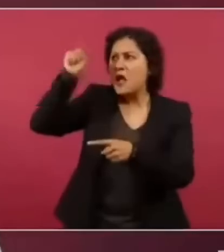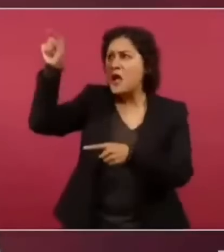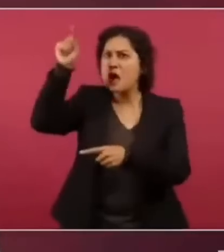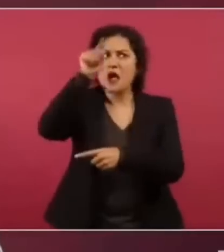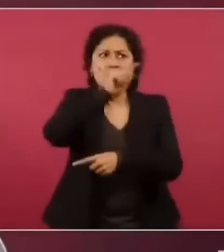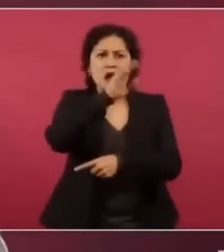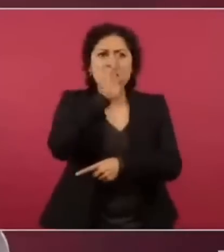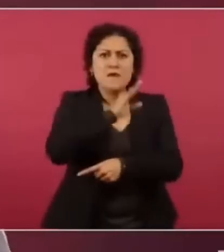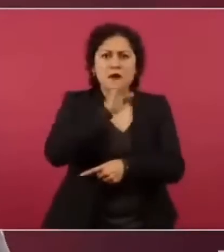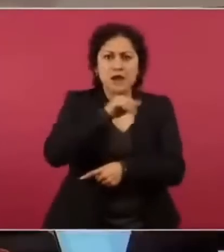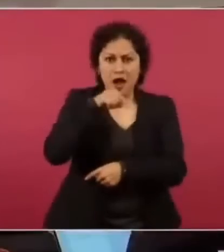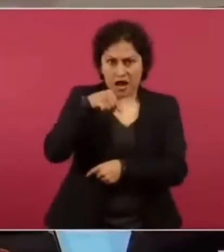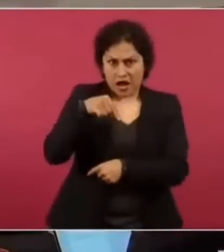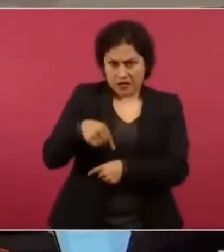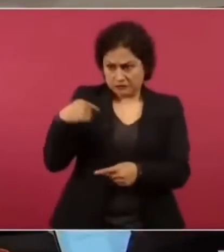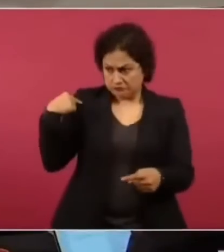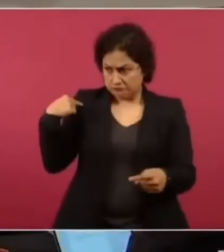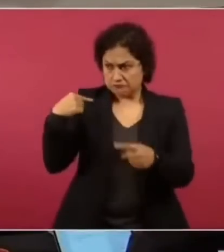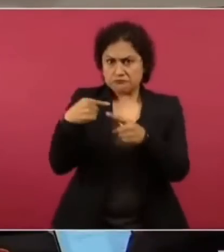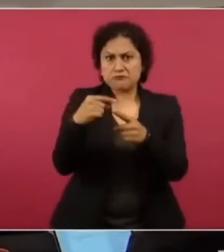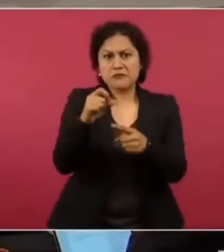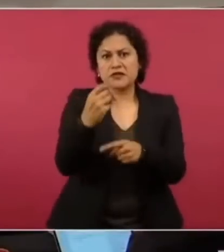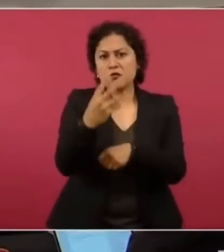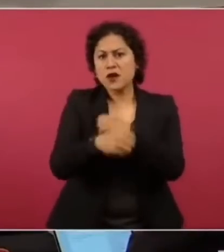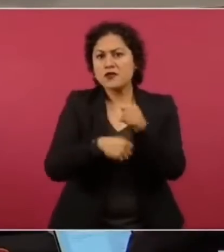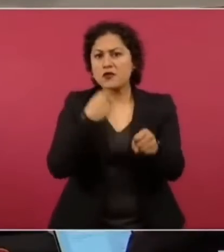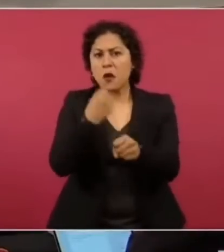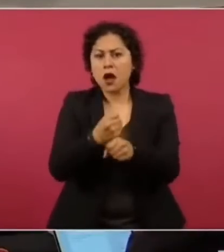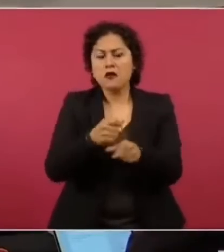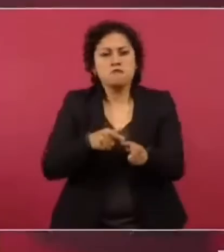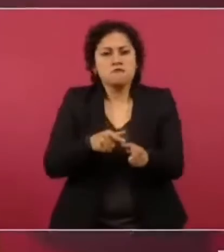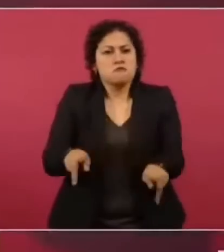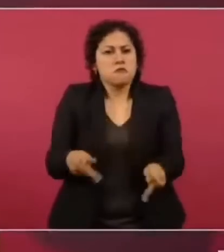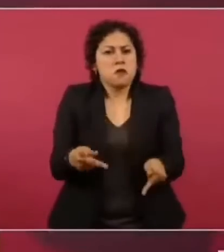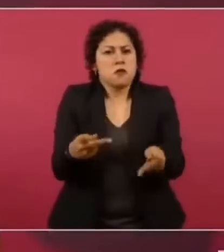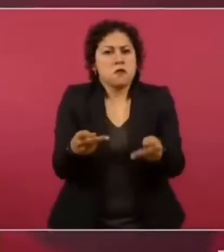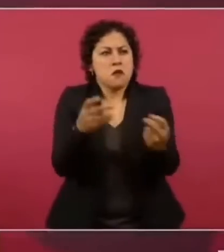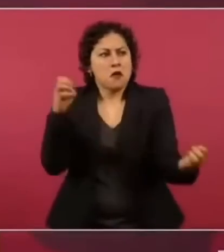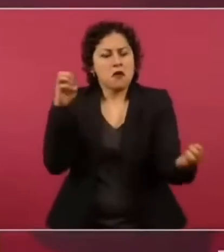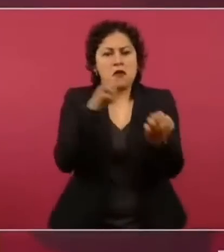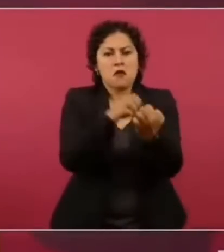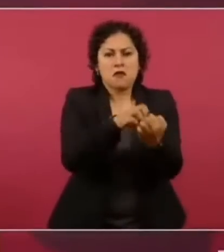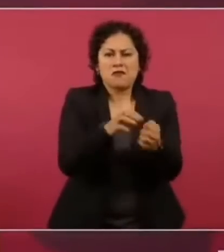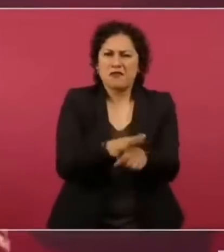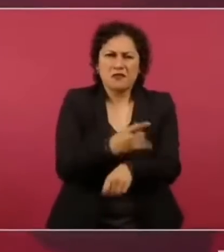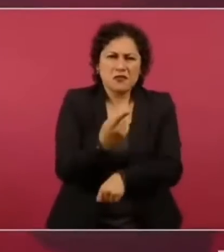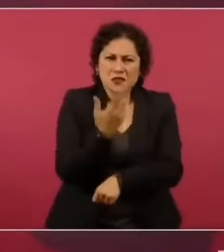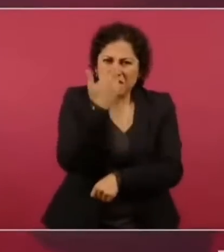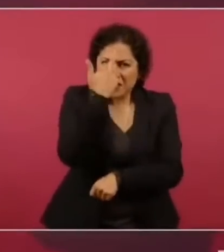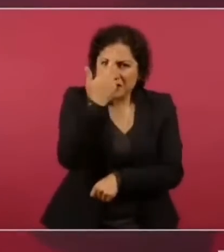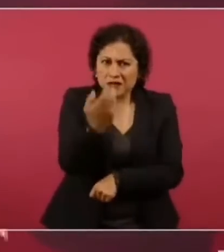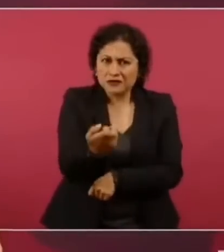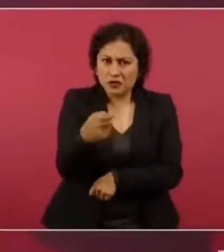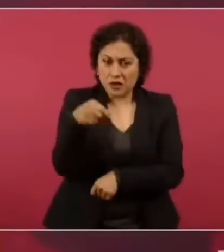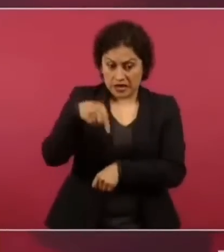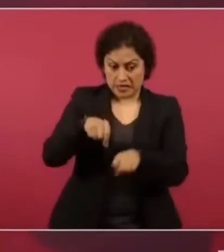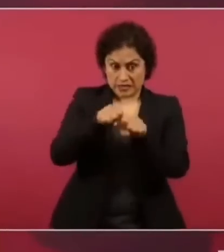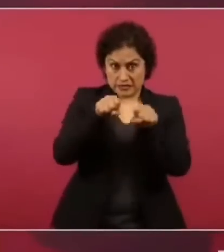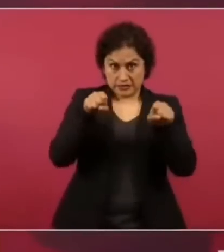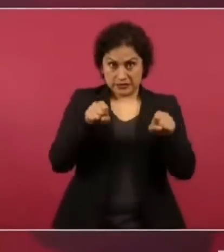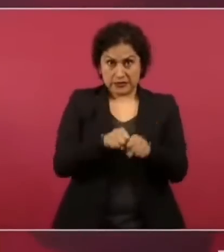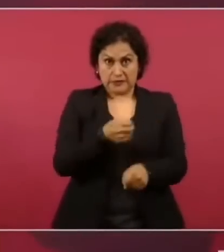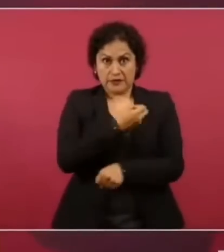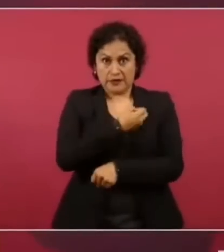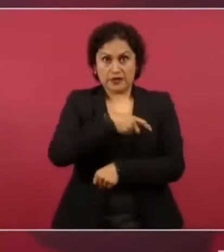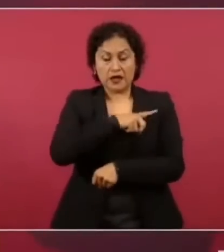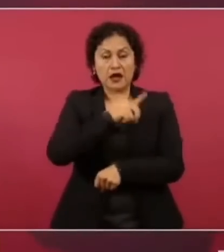por más de 24 años en el mercado? Para detallar este mecanismo y la vigilancia permisiva que